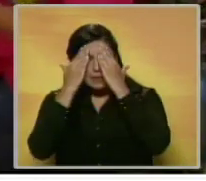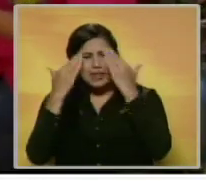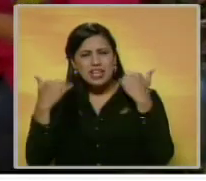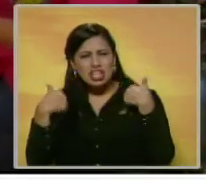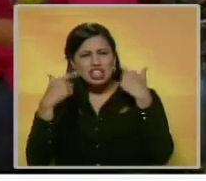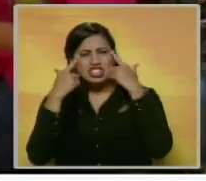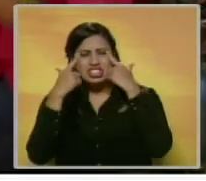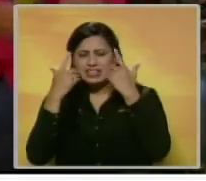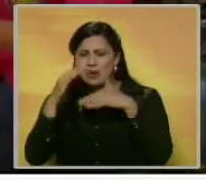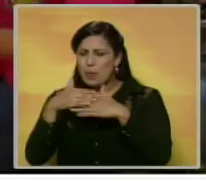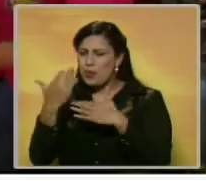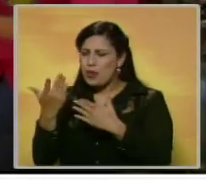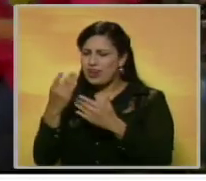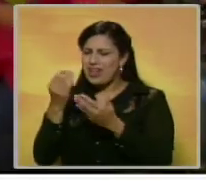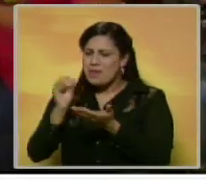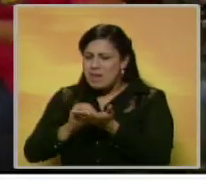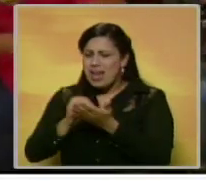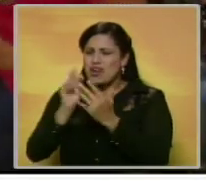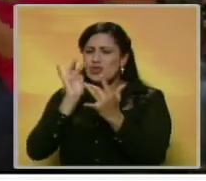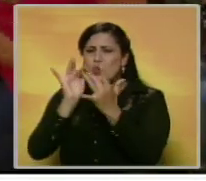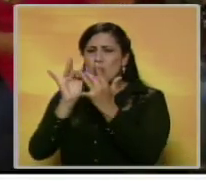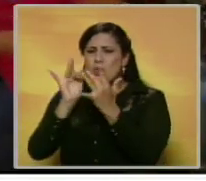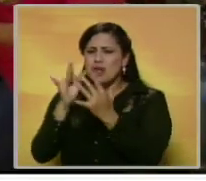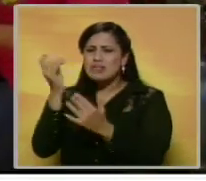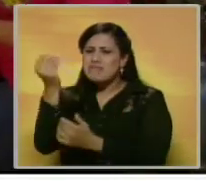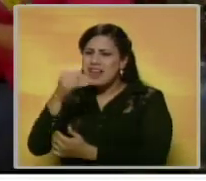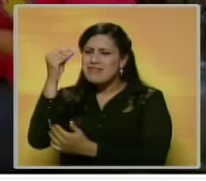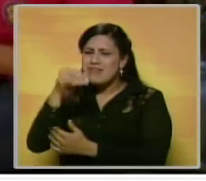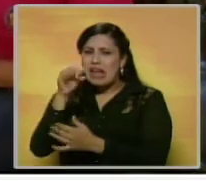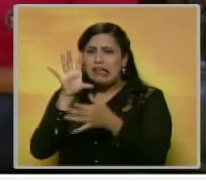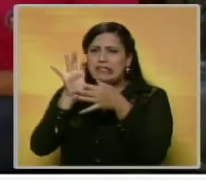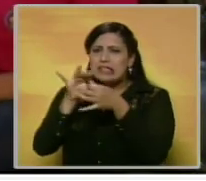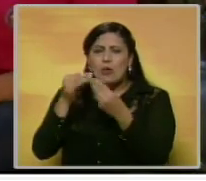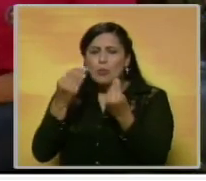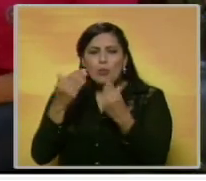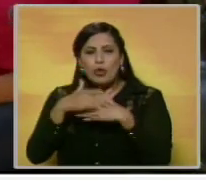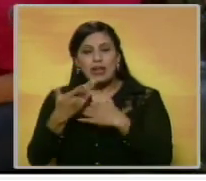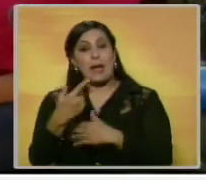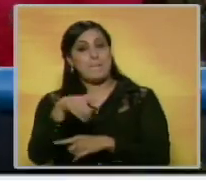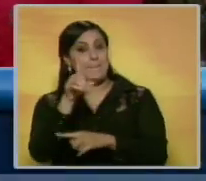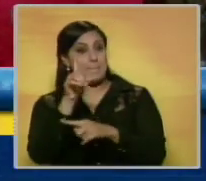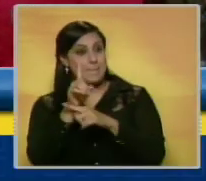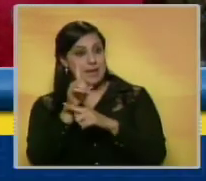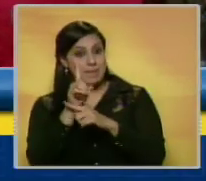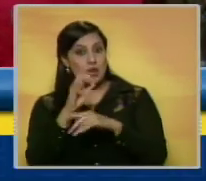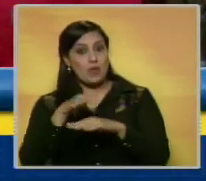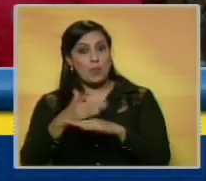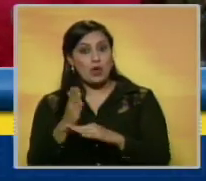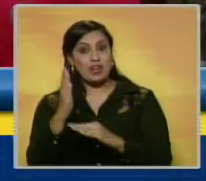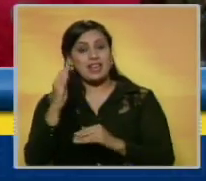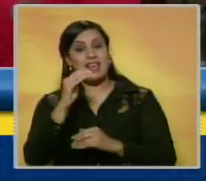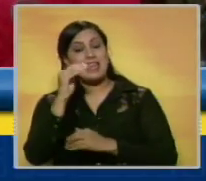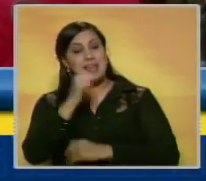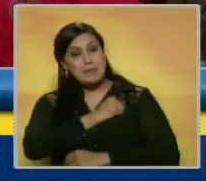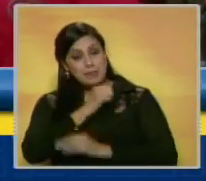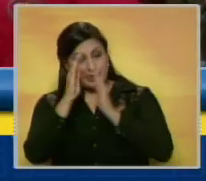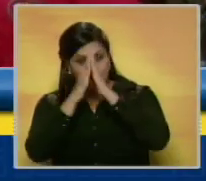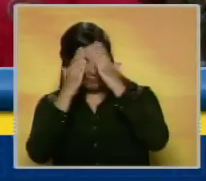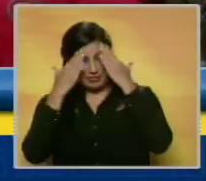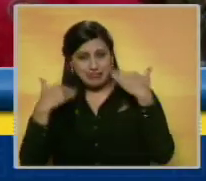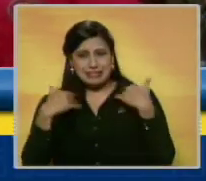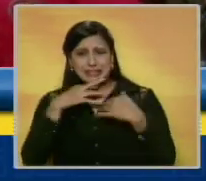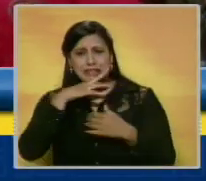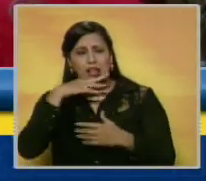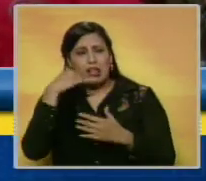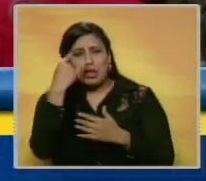¿Por qué además resuena y quien la conoce además se queda enganchado con ella? Primero porque es la Virgen que nos cautiva. Nos